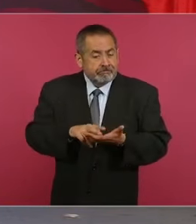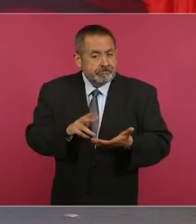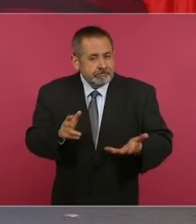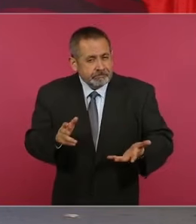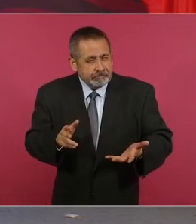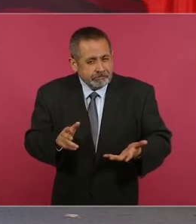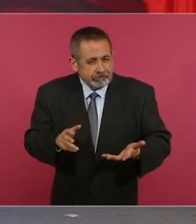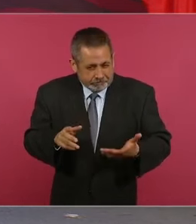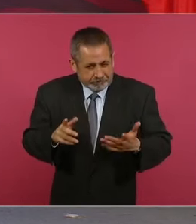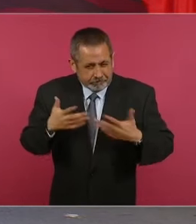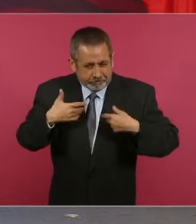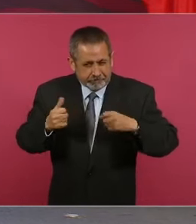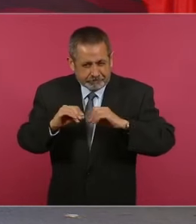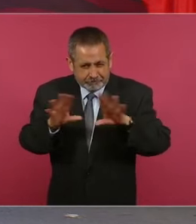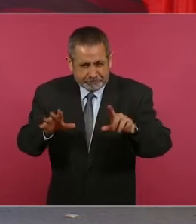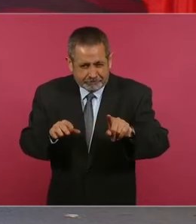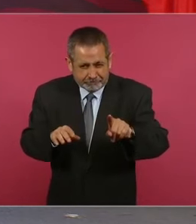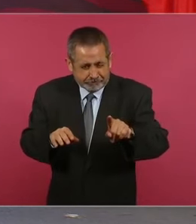¿Sí se entiende?